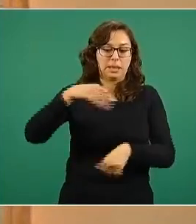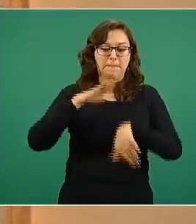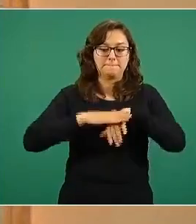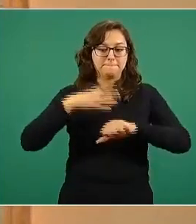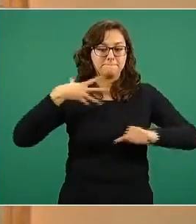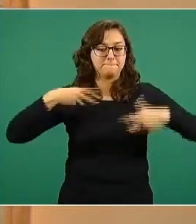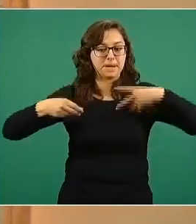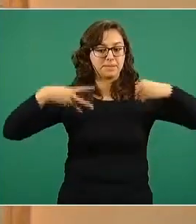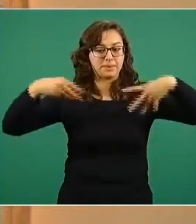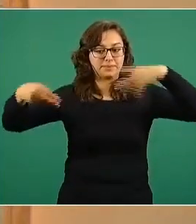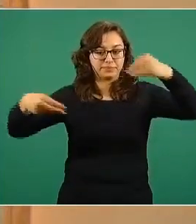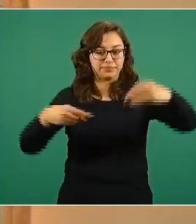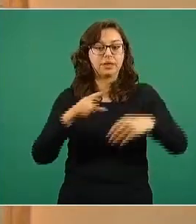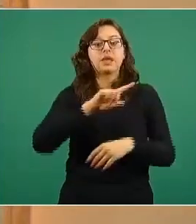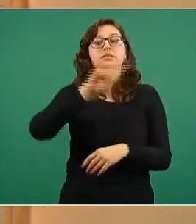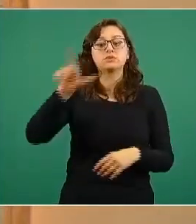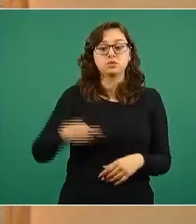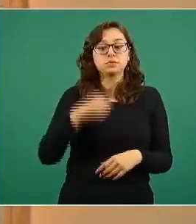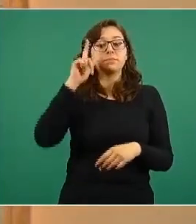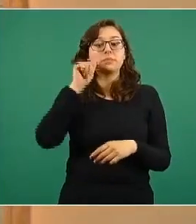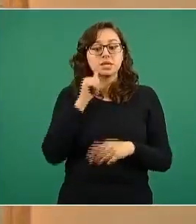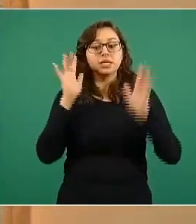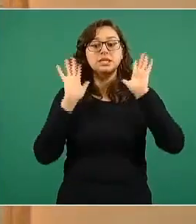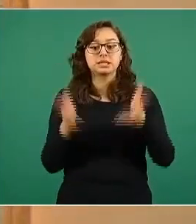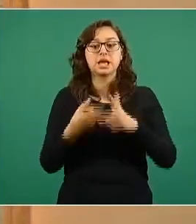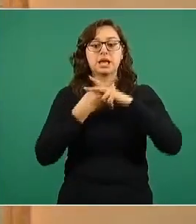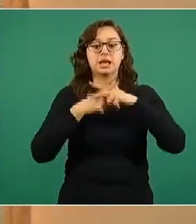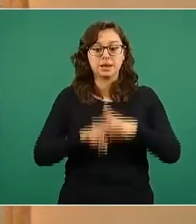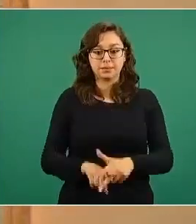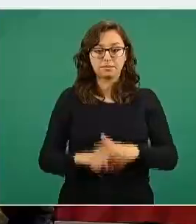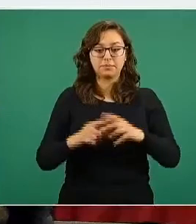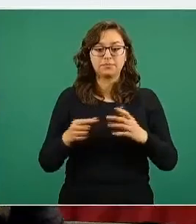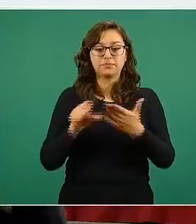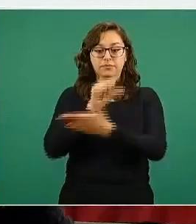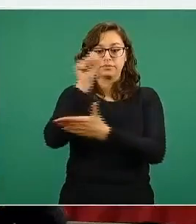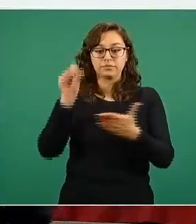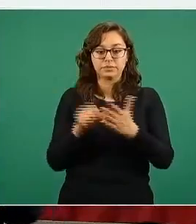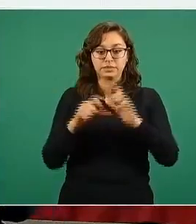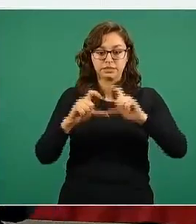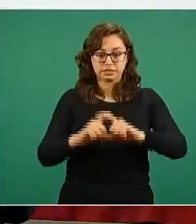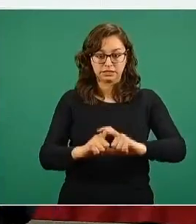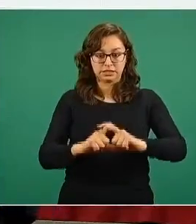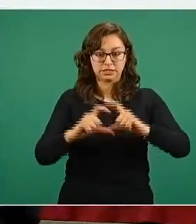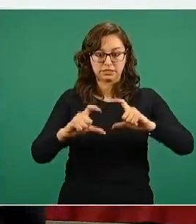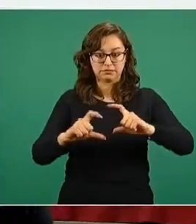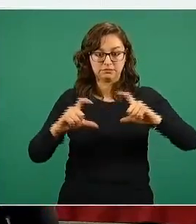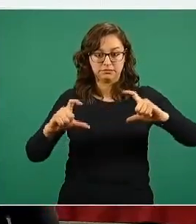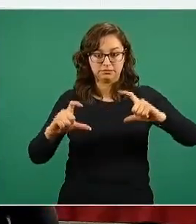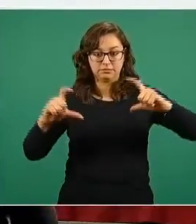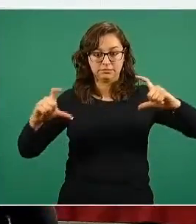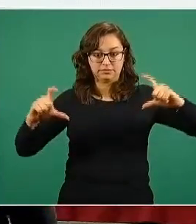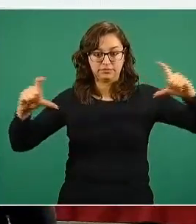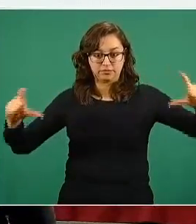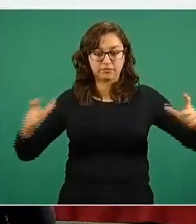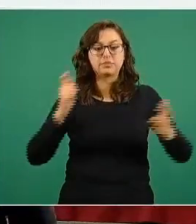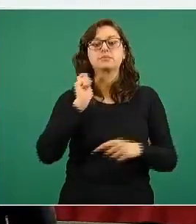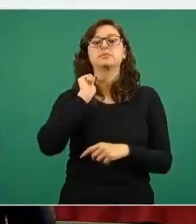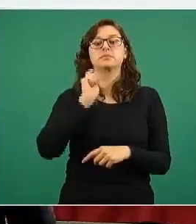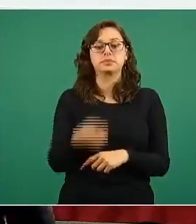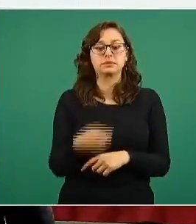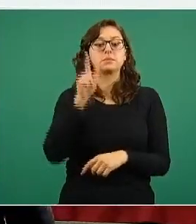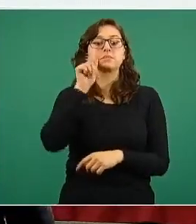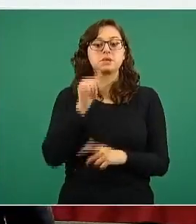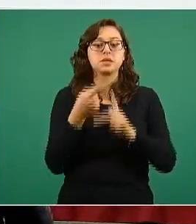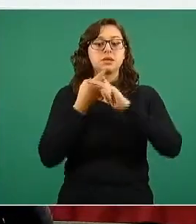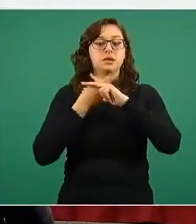extendemos inmediatamente, ya desde mañana a la zona megalopolitana, los estados que están en